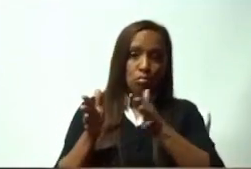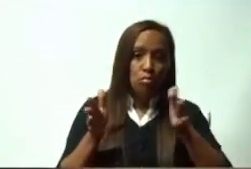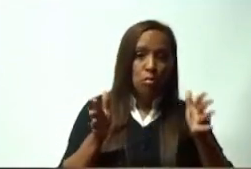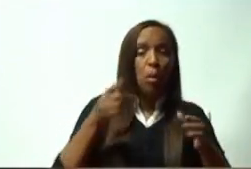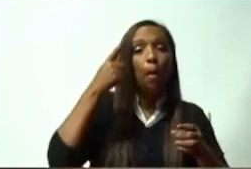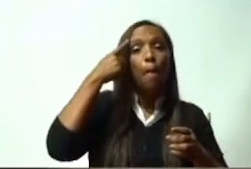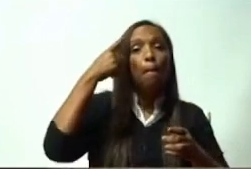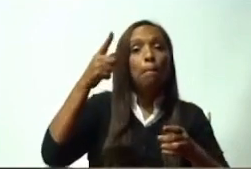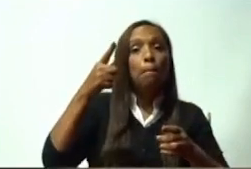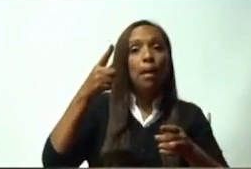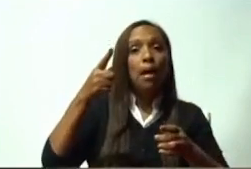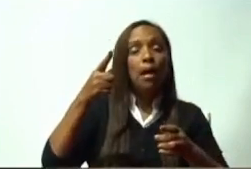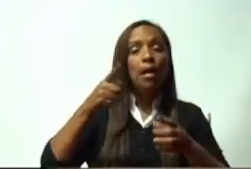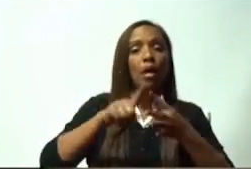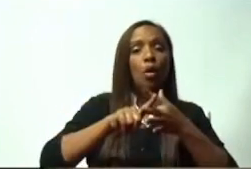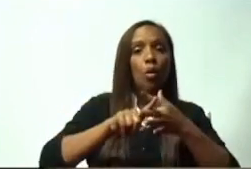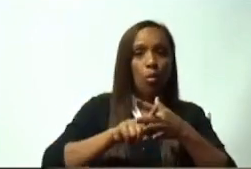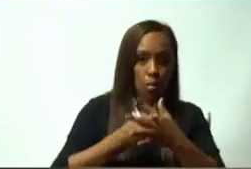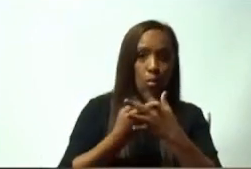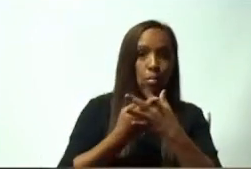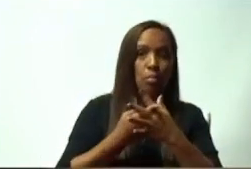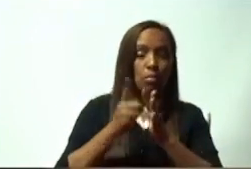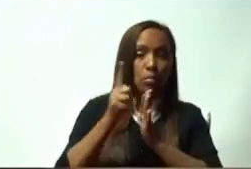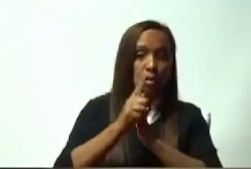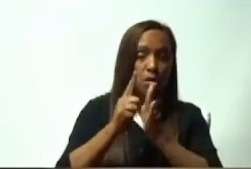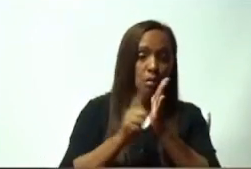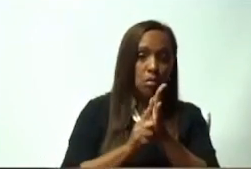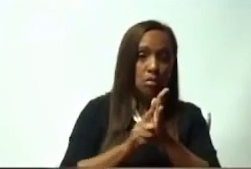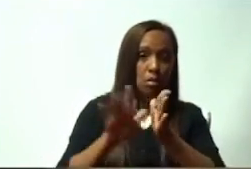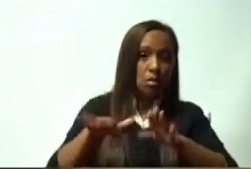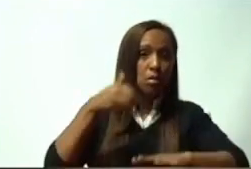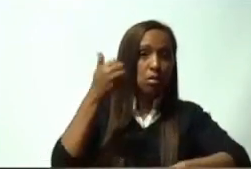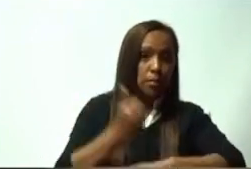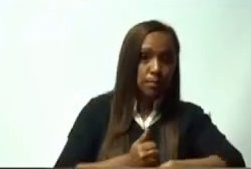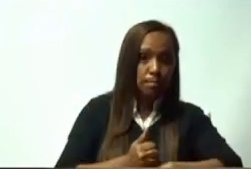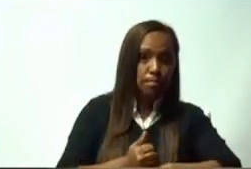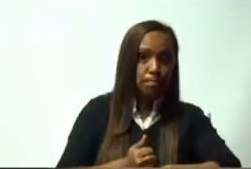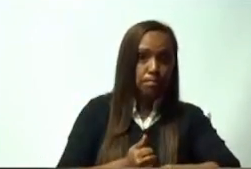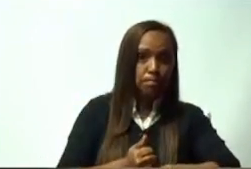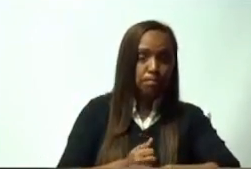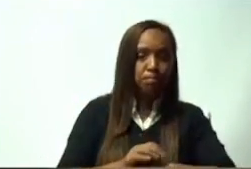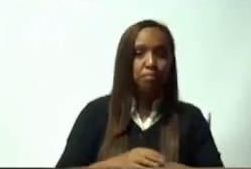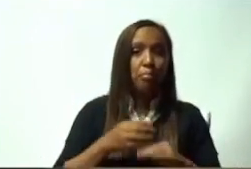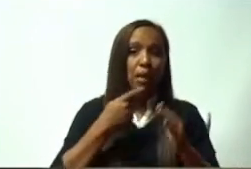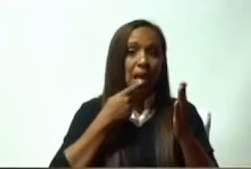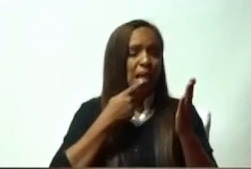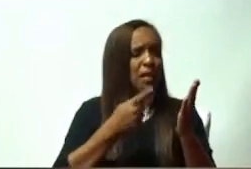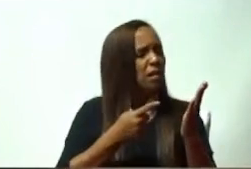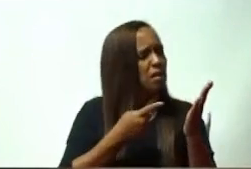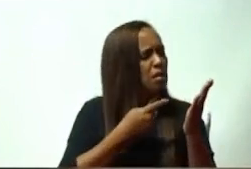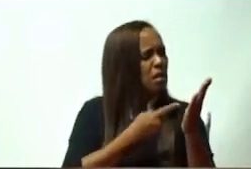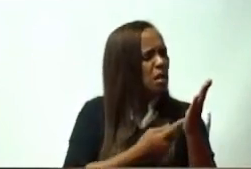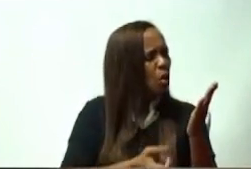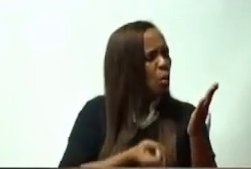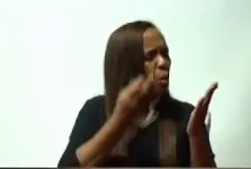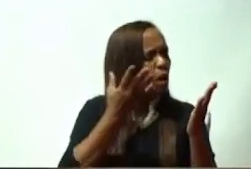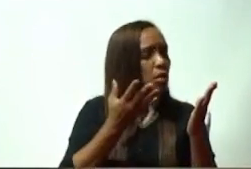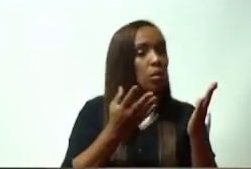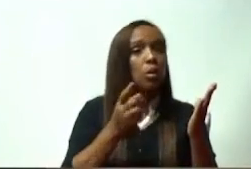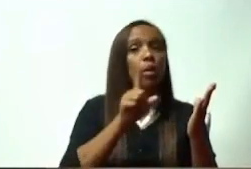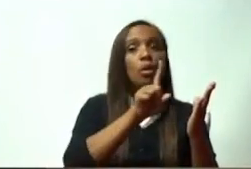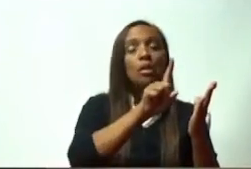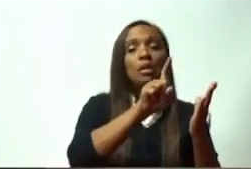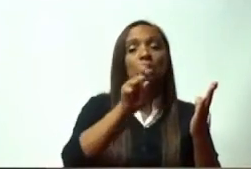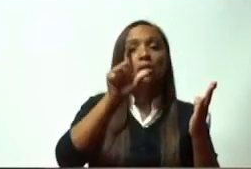pasado dice que el presidente de la República debe dictar el reglamento dentro de los 120 días de su entrada en